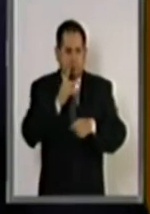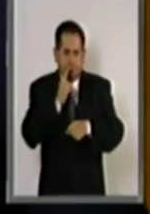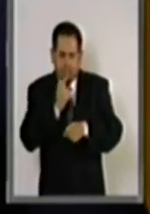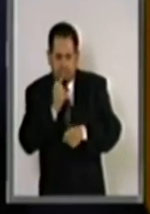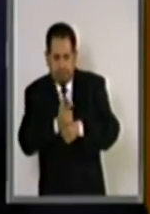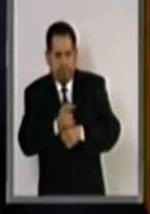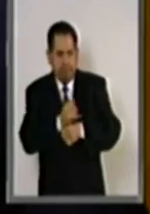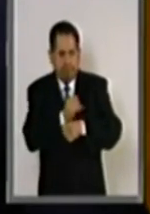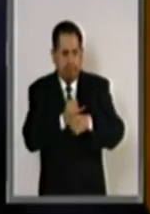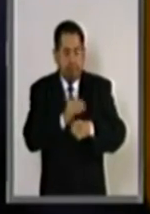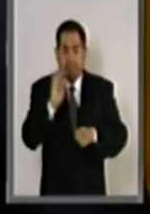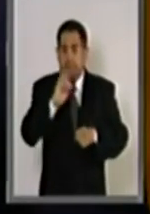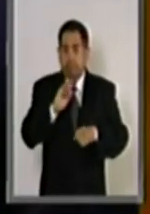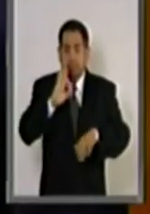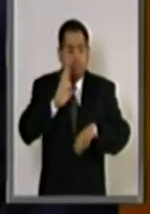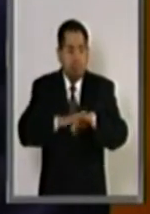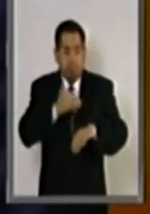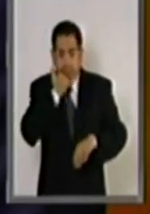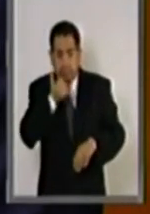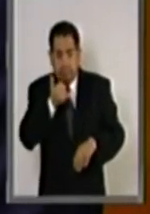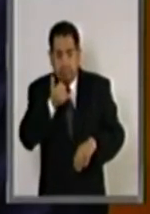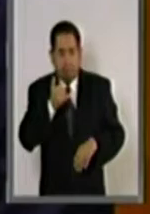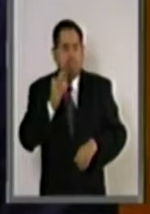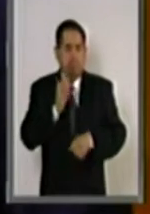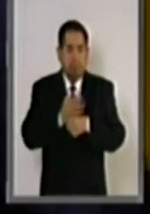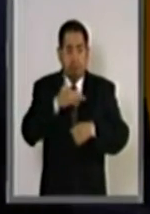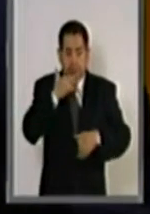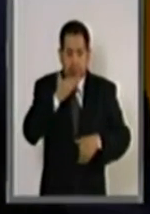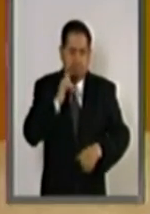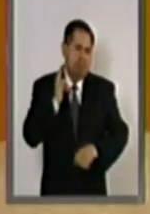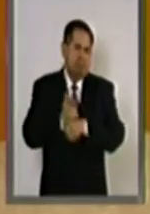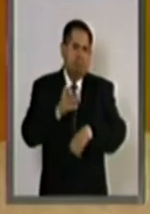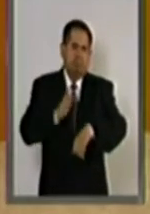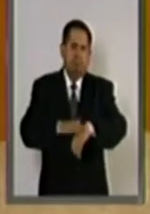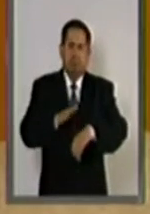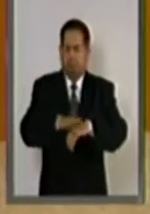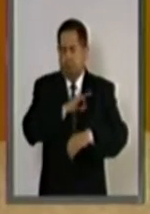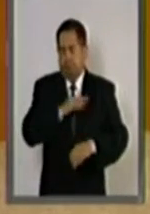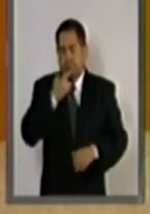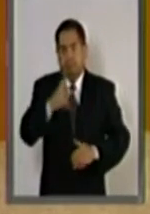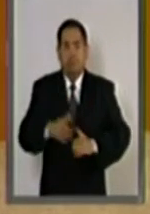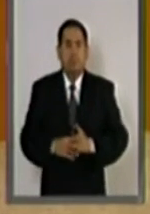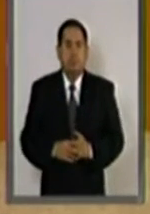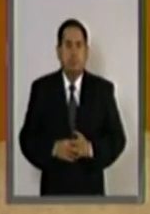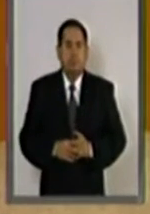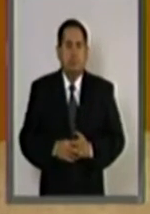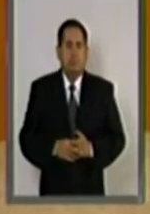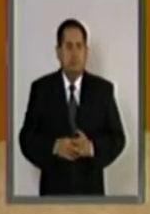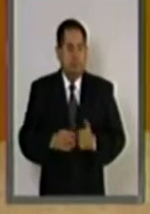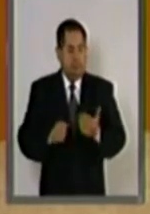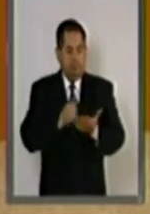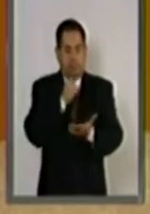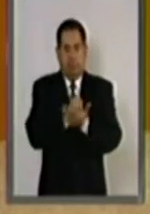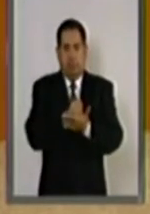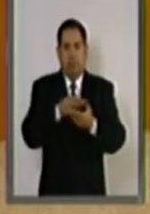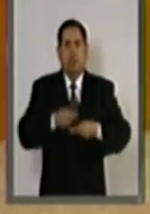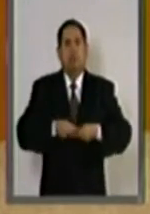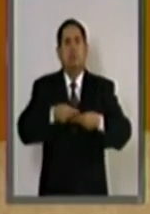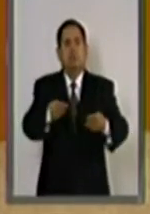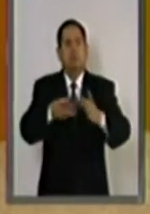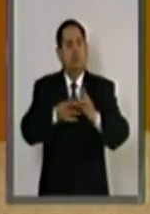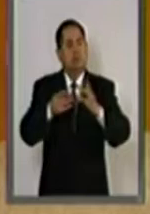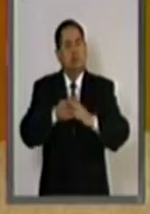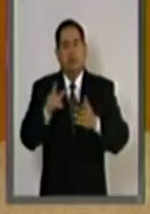sanción de faltas administrativas y hechos de corrupción. Al expedir la Ley Orgánica del Tribunal